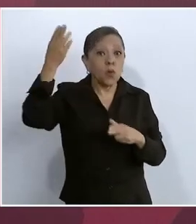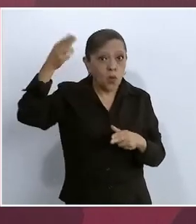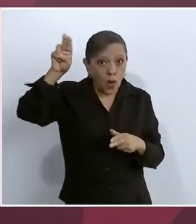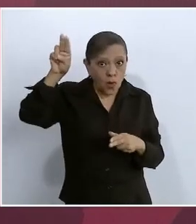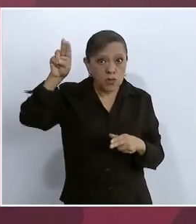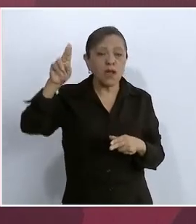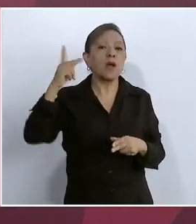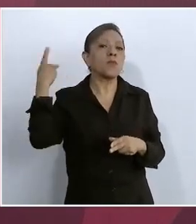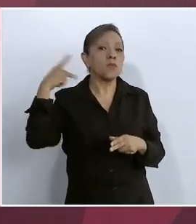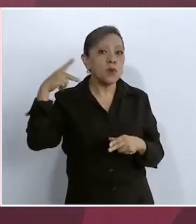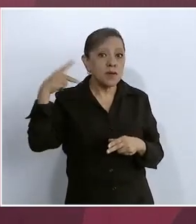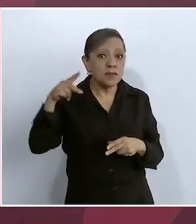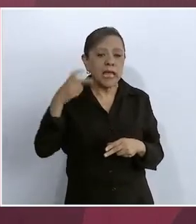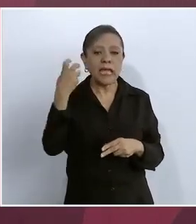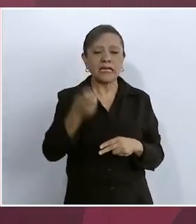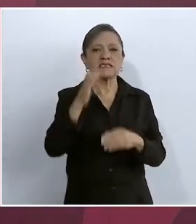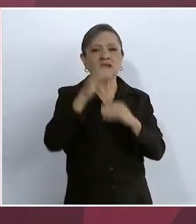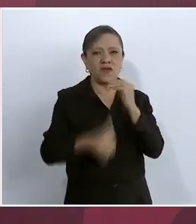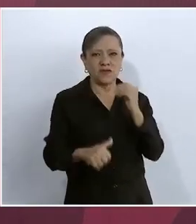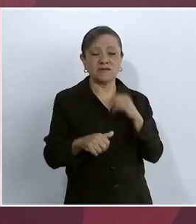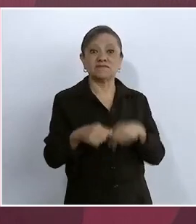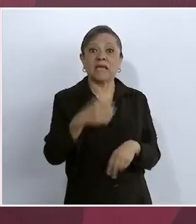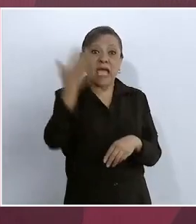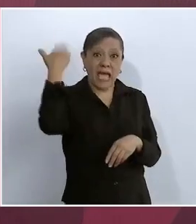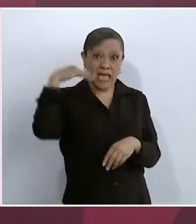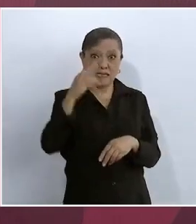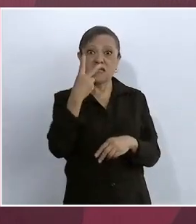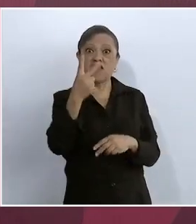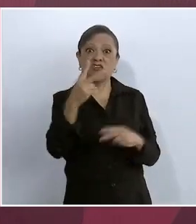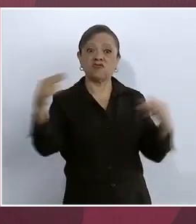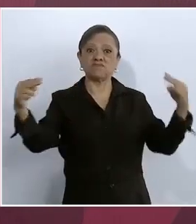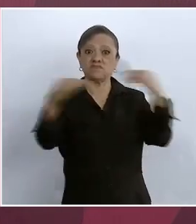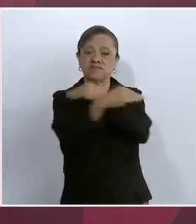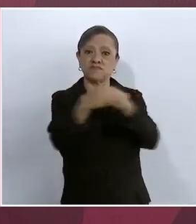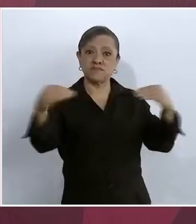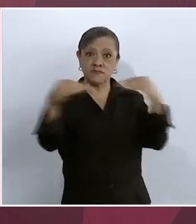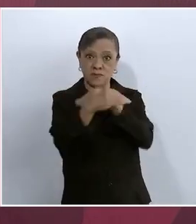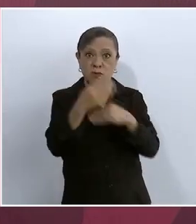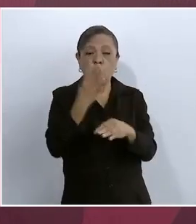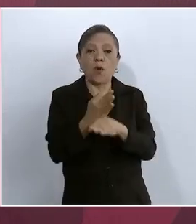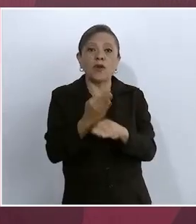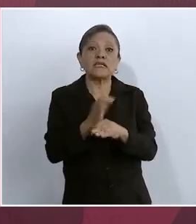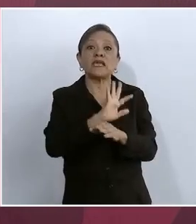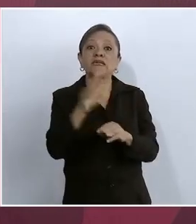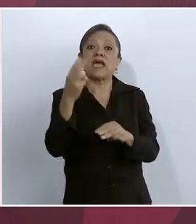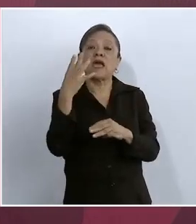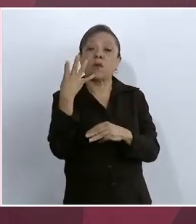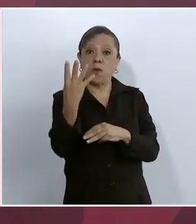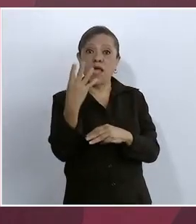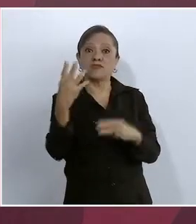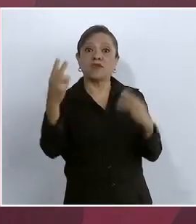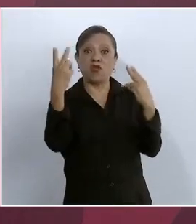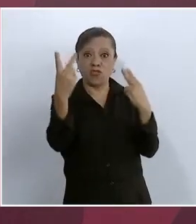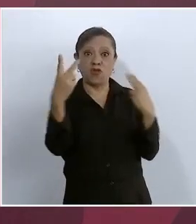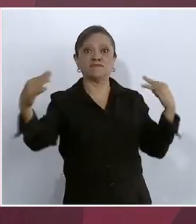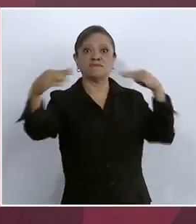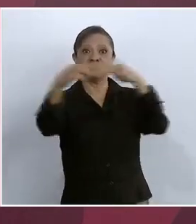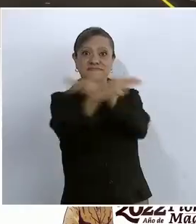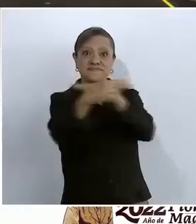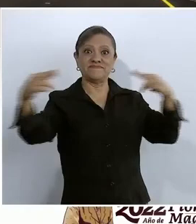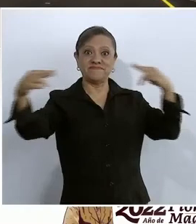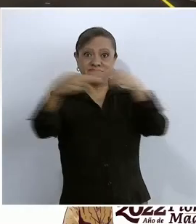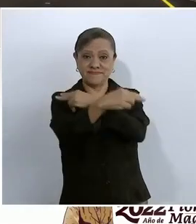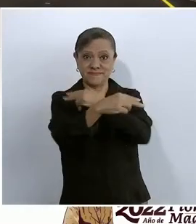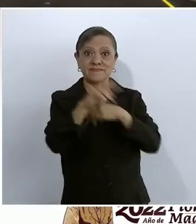consistió en la ampliación de dos a cuatro carriles en 27.2 kilómetros, así como la construcción de siete